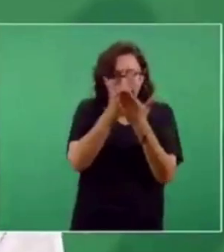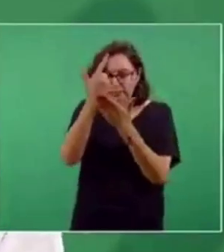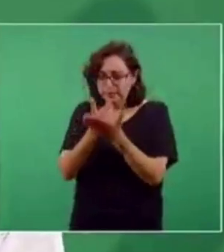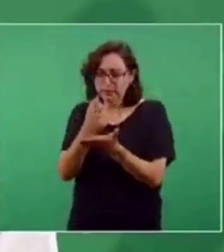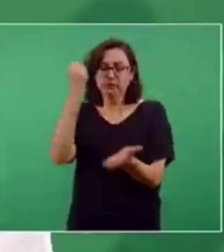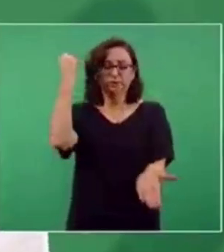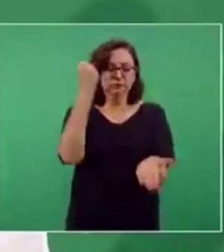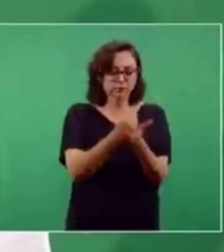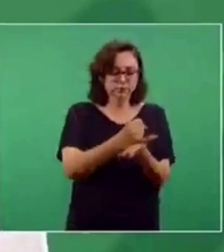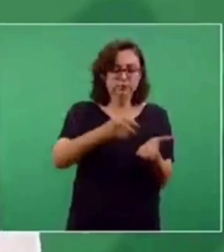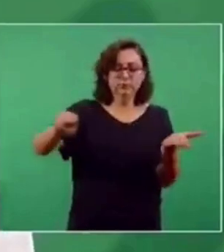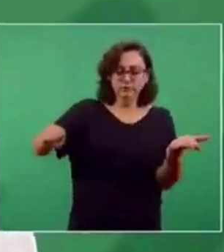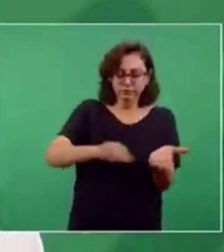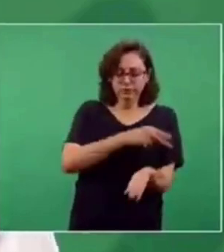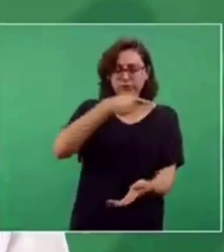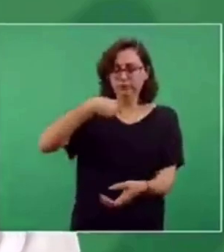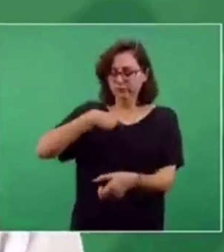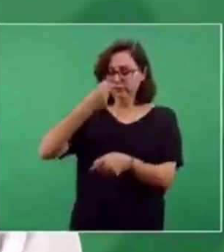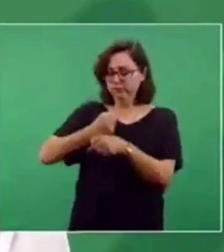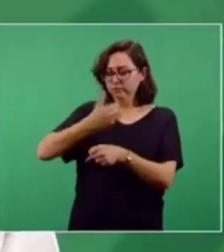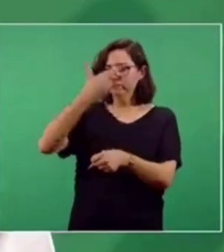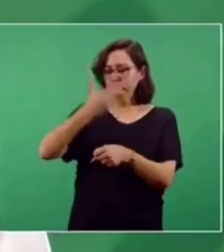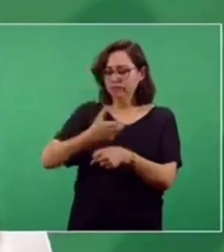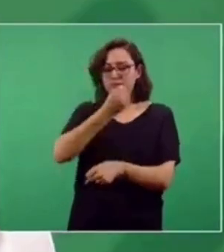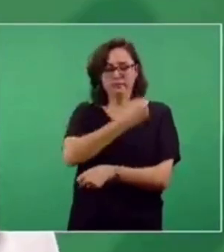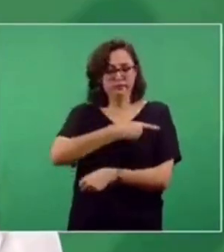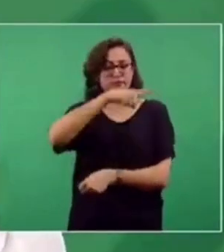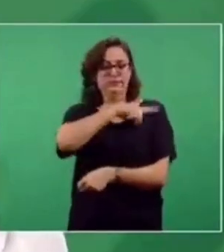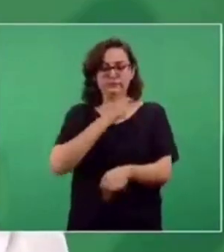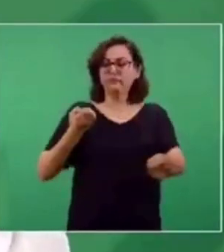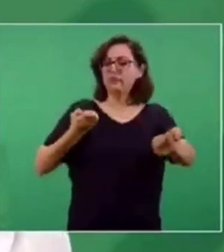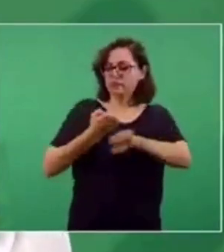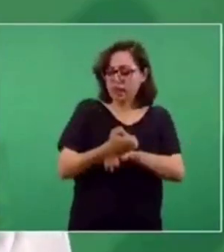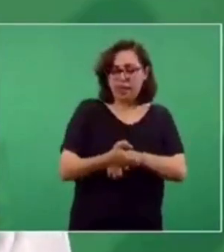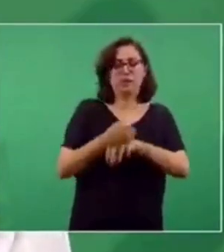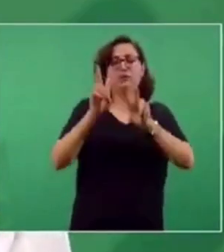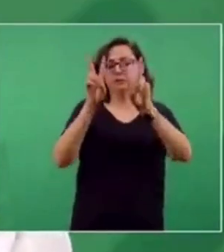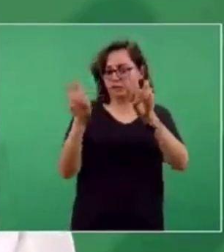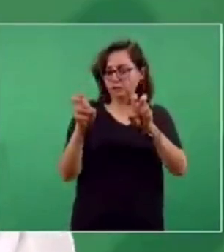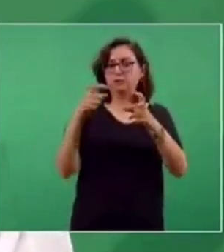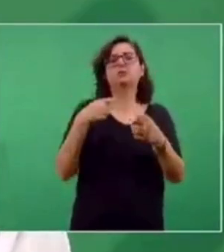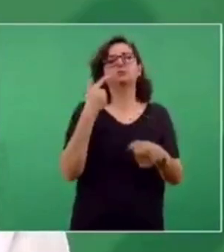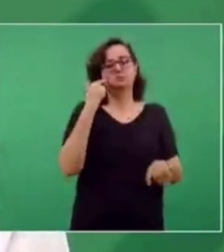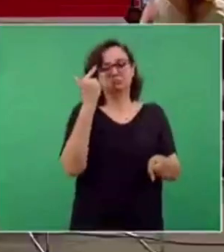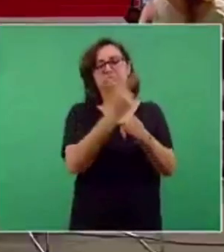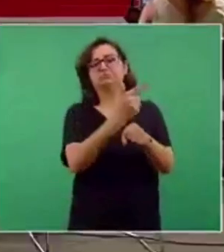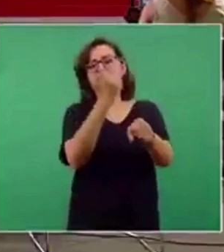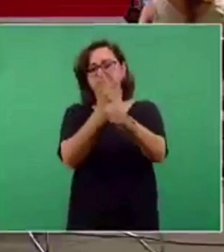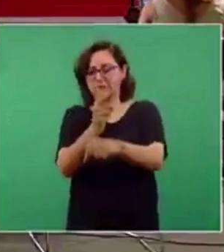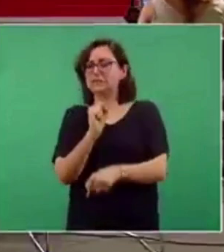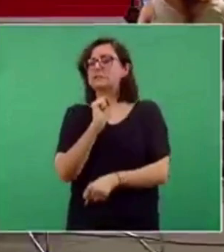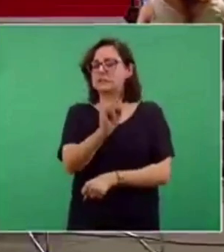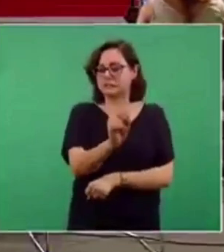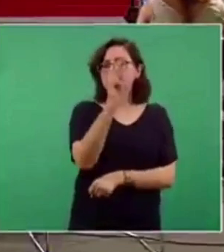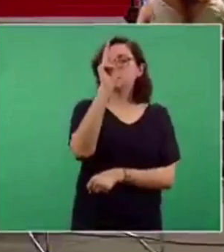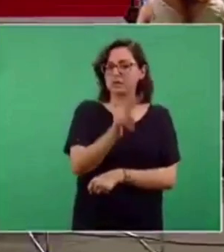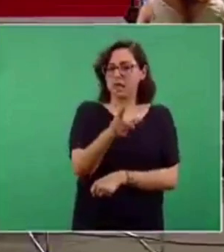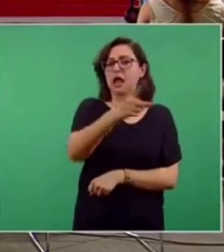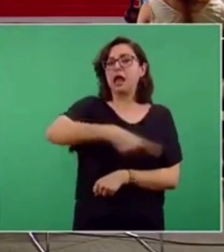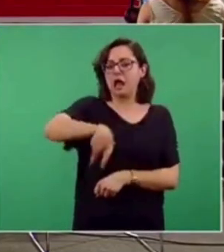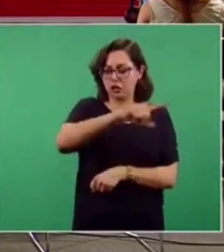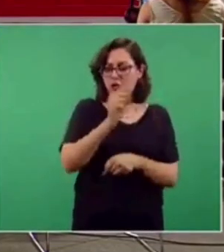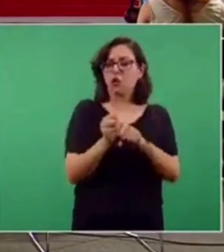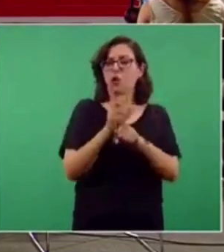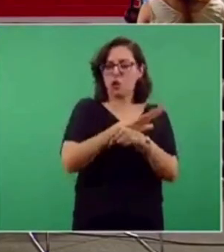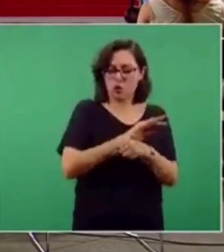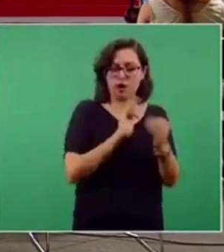firmando, yo, secretaria de Salud de tal entidad federativa, identifico a estas personas como de primera línea,